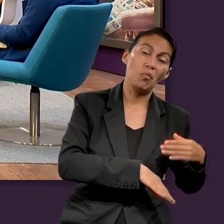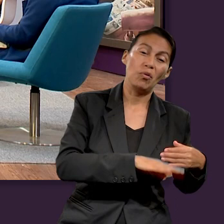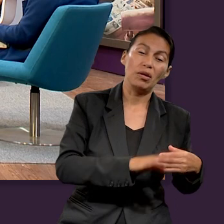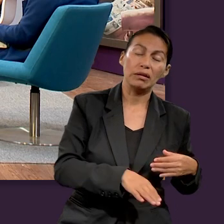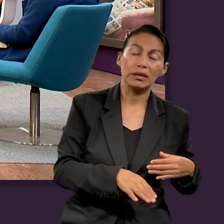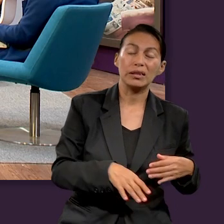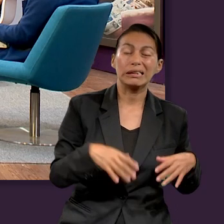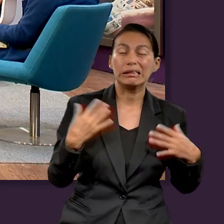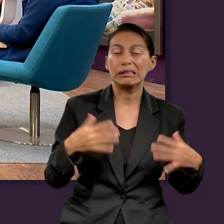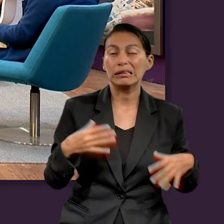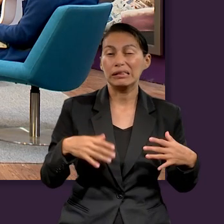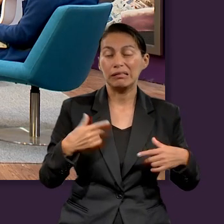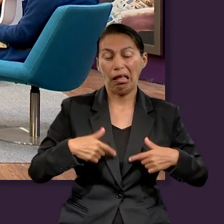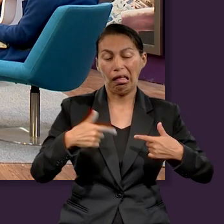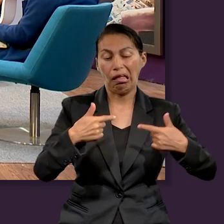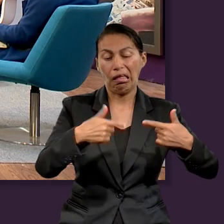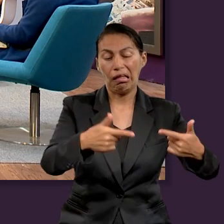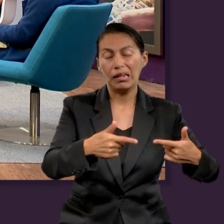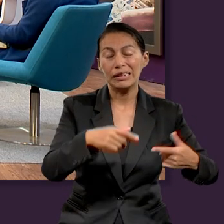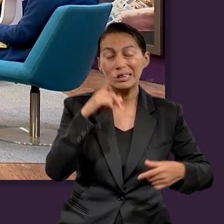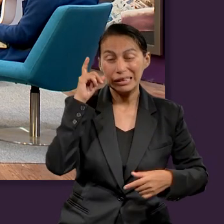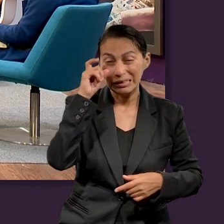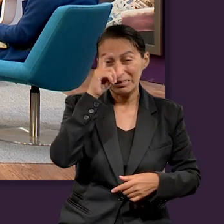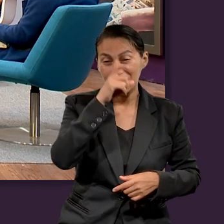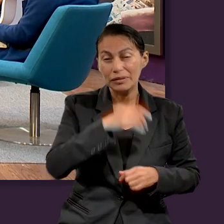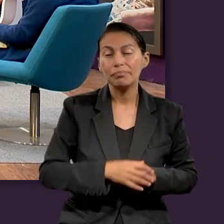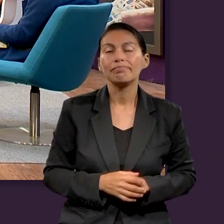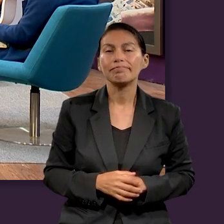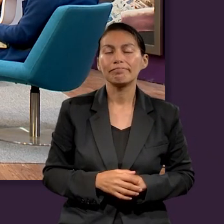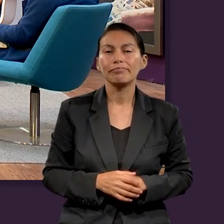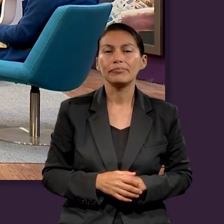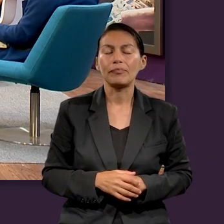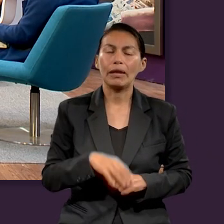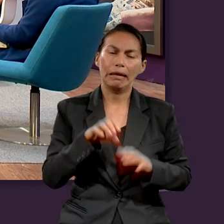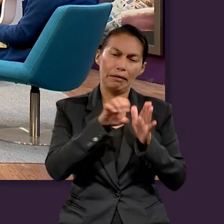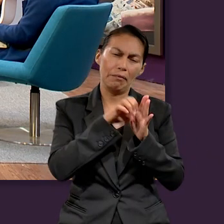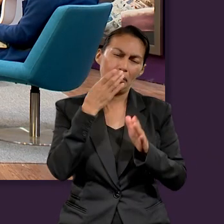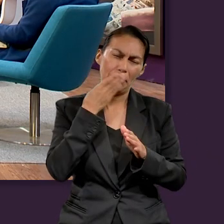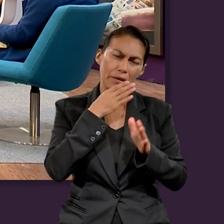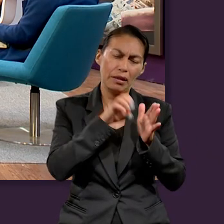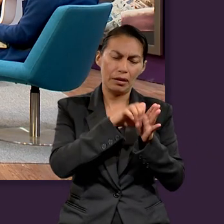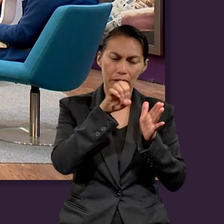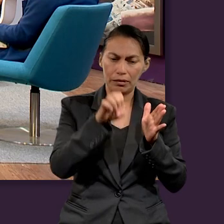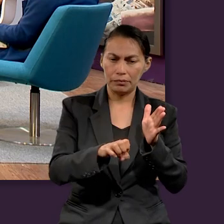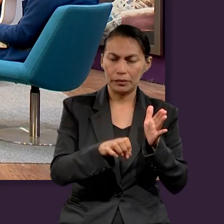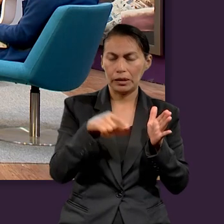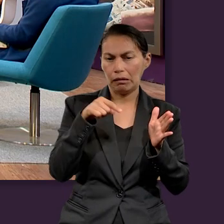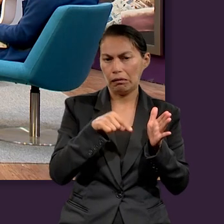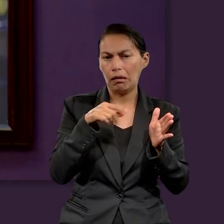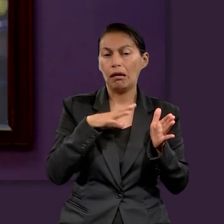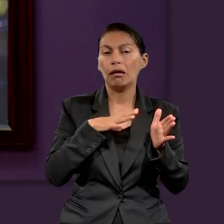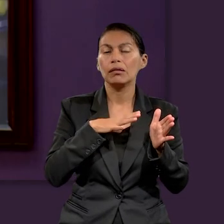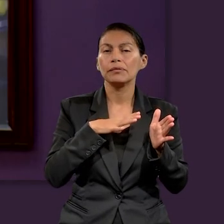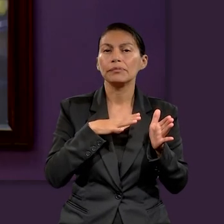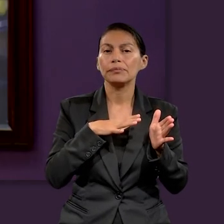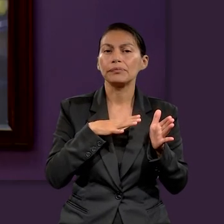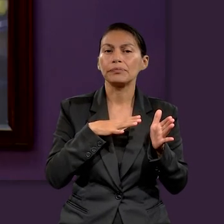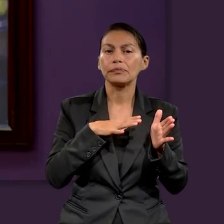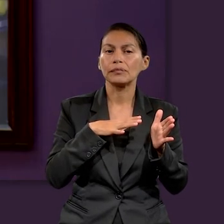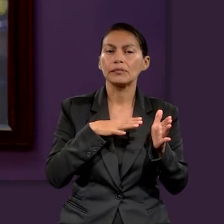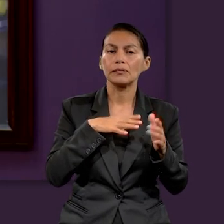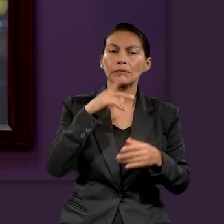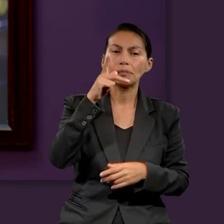lleva a la muerte. Es decir, que hay una consecuencia al final de todo eso. Sí, sí, sí. Hay un ejemplo en la